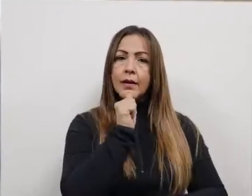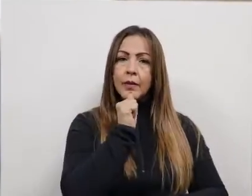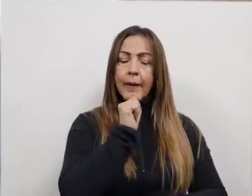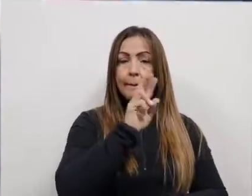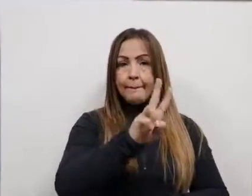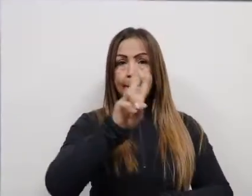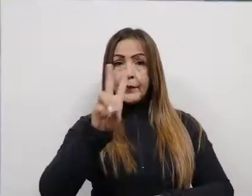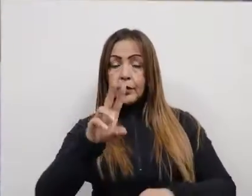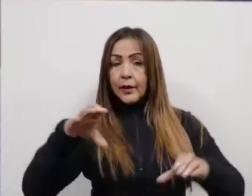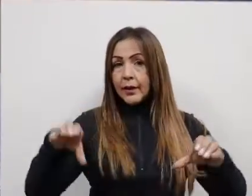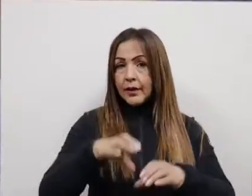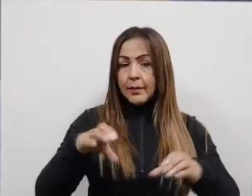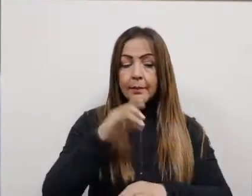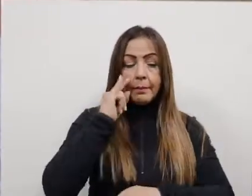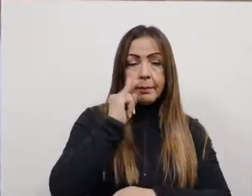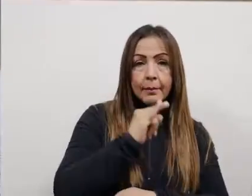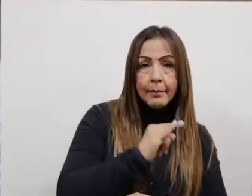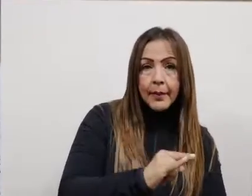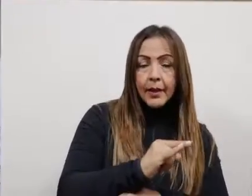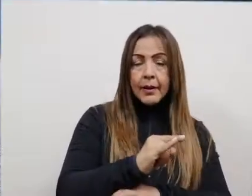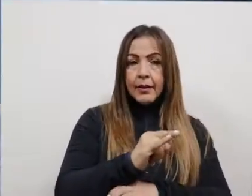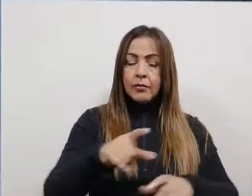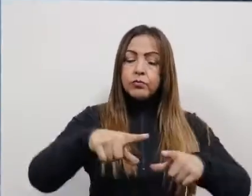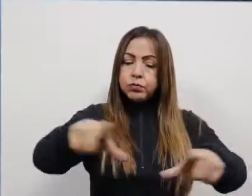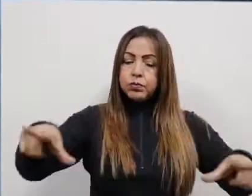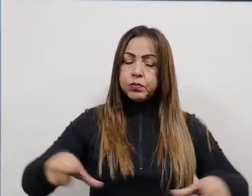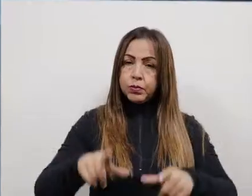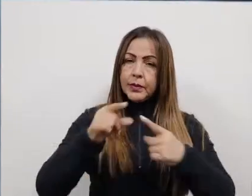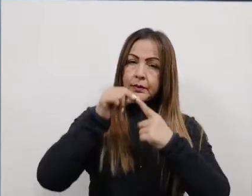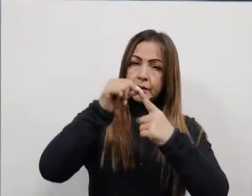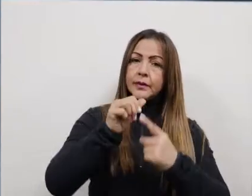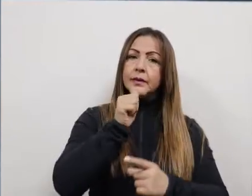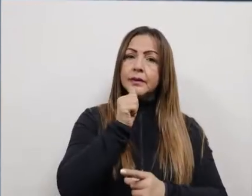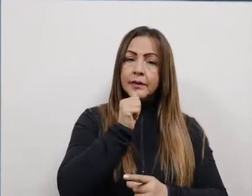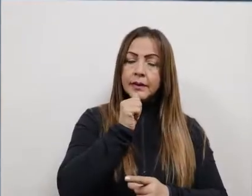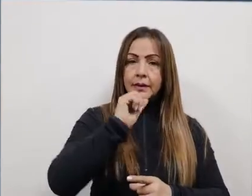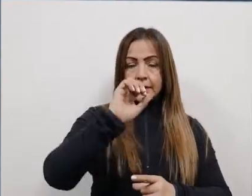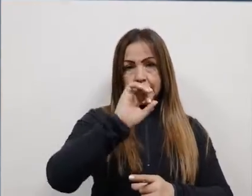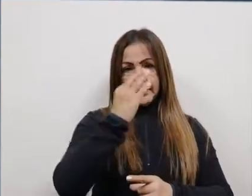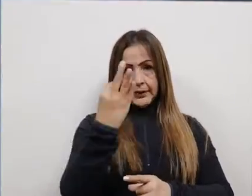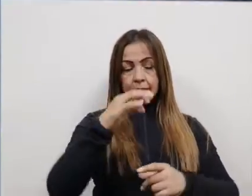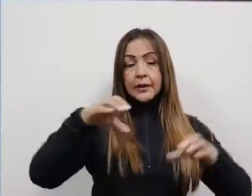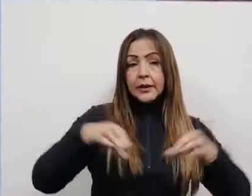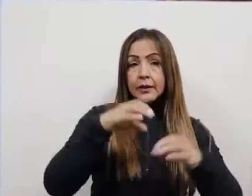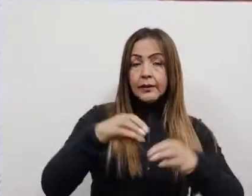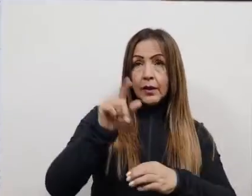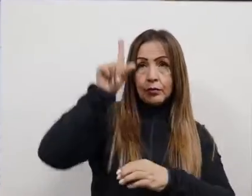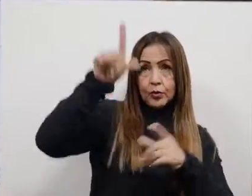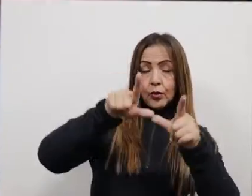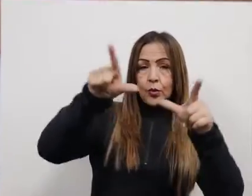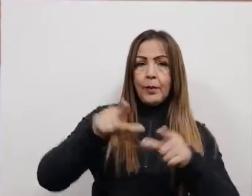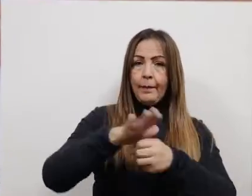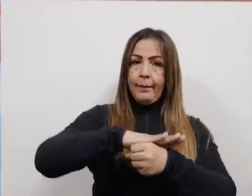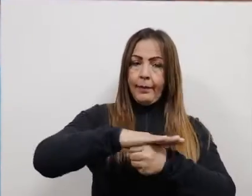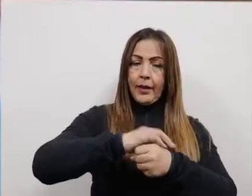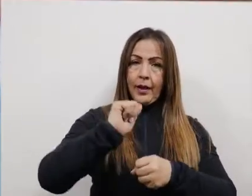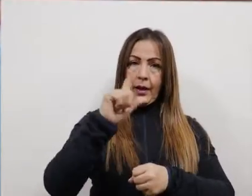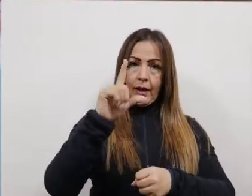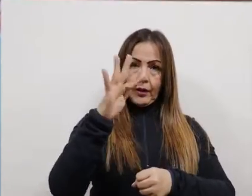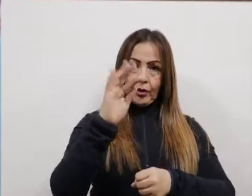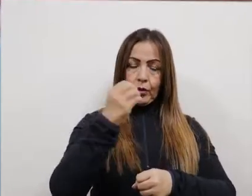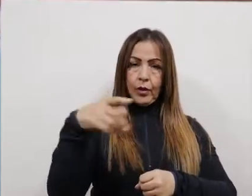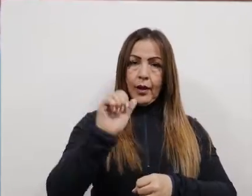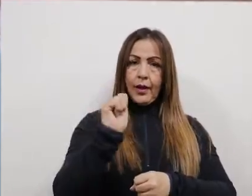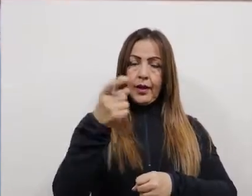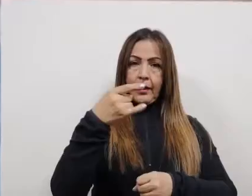planta regional, 22 actividades de vigilancia en la planta galán y 13 actividades de vigilancia en la planta alto del águila,